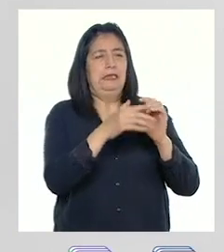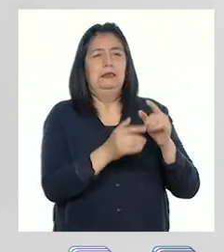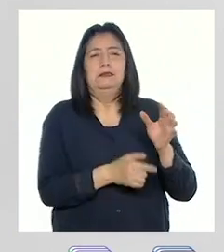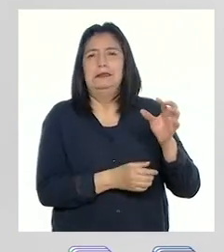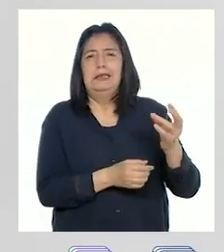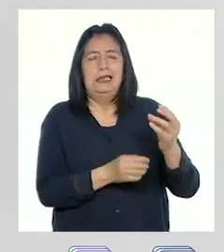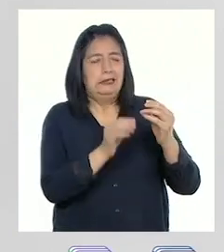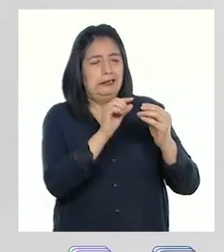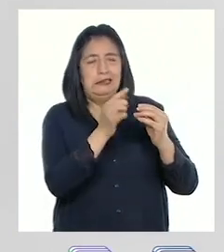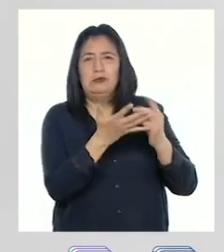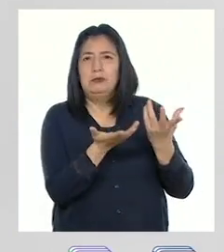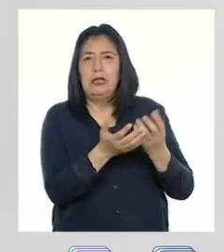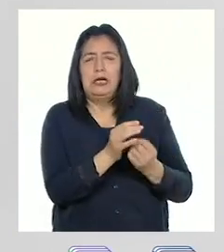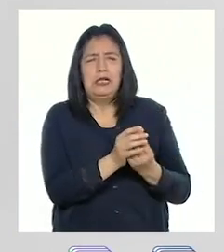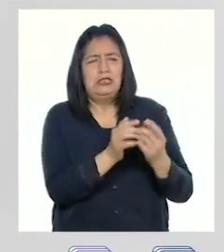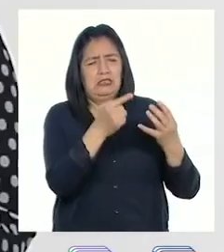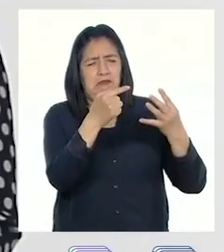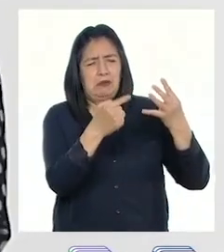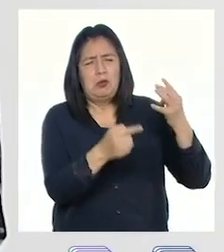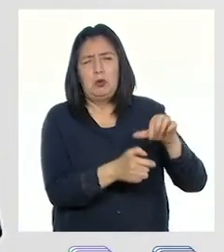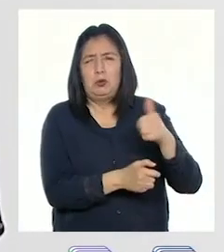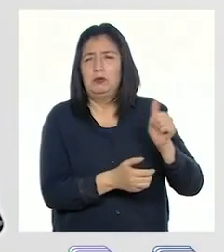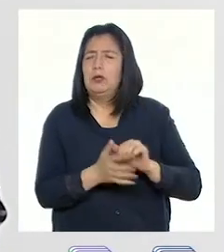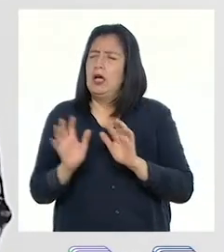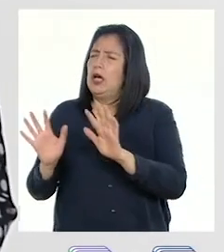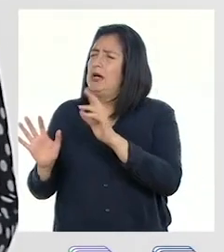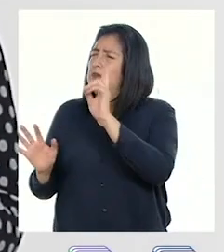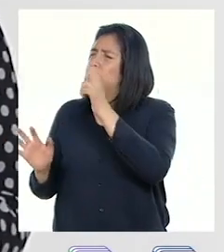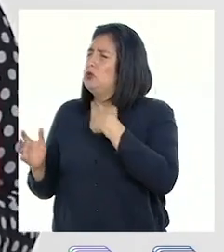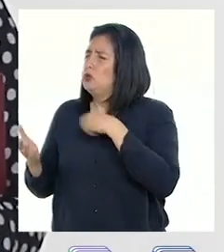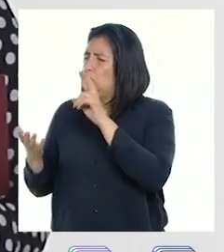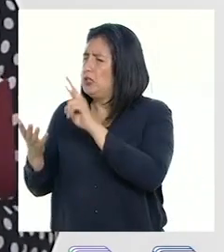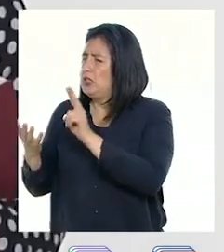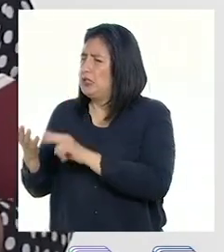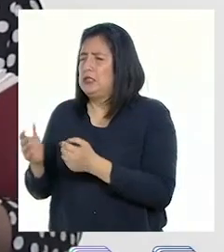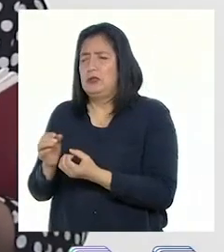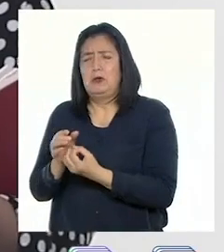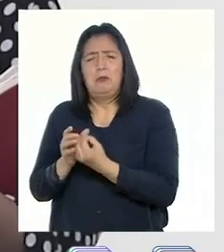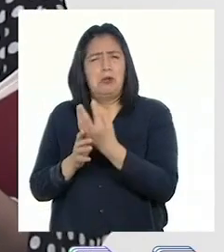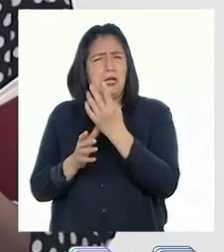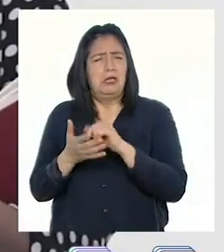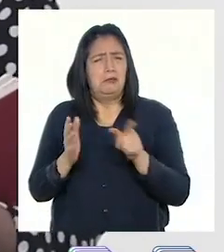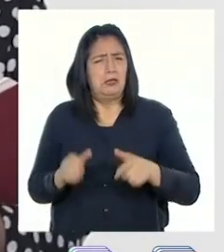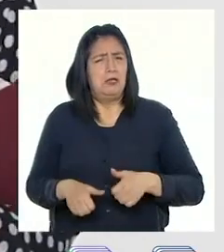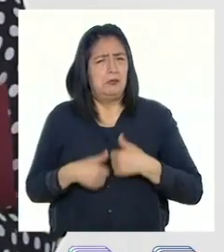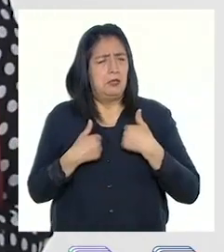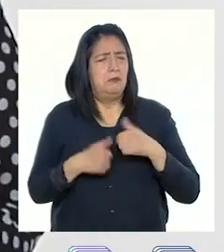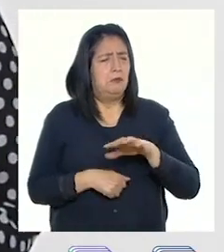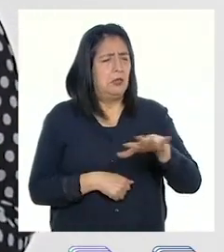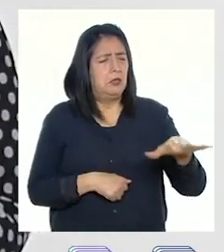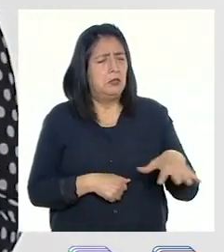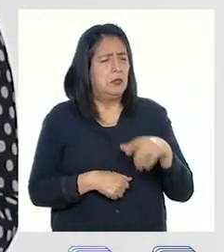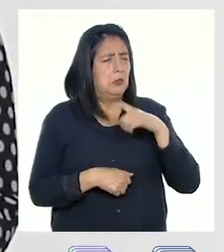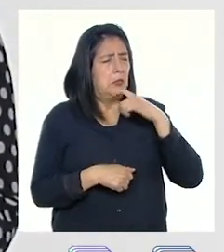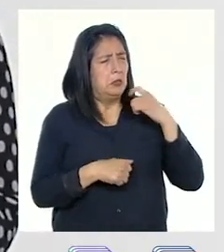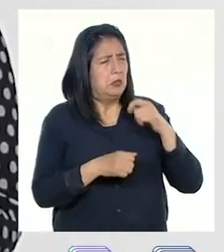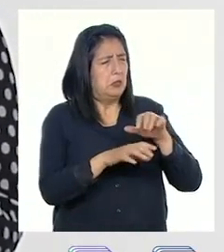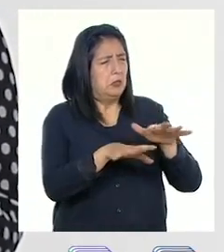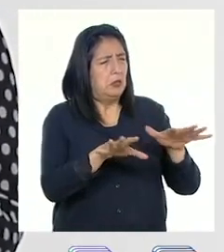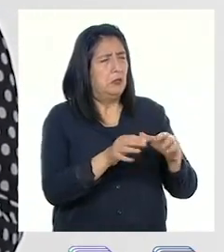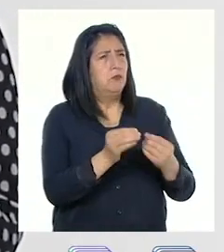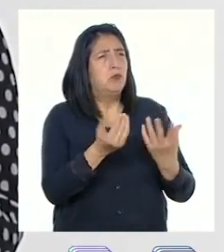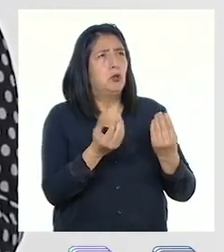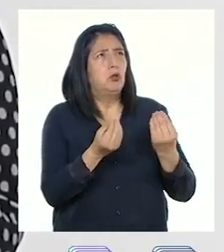tuna, la sábila, entre otros. Profesor, yo leí que son plantas adaptadas para vivir en un ecosistema seco, ya que